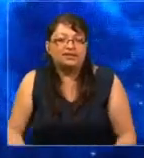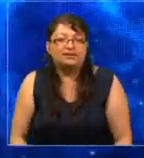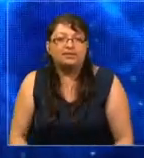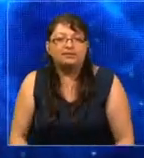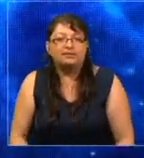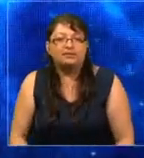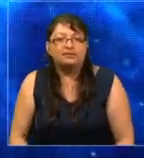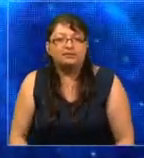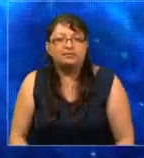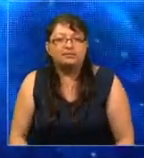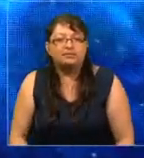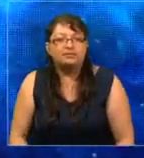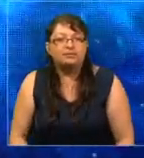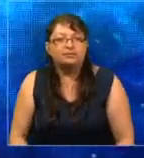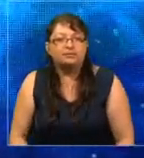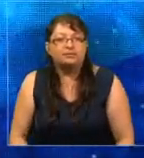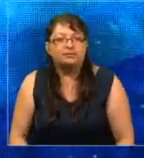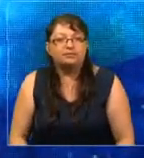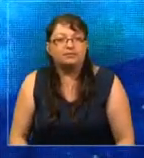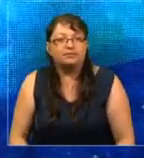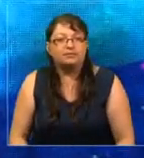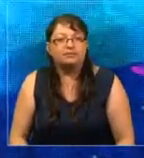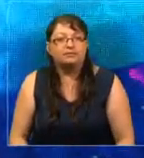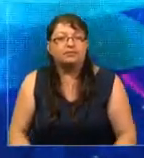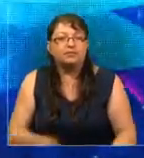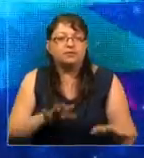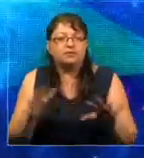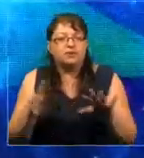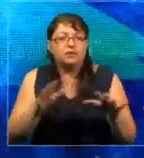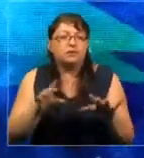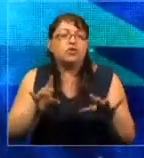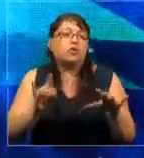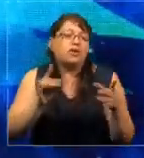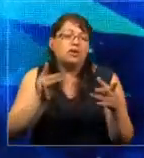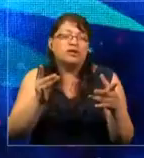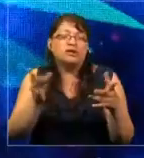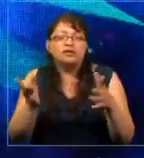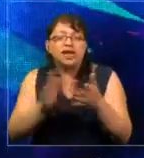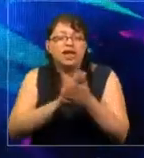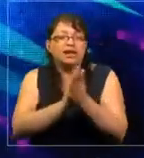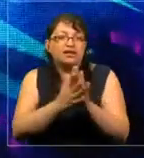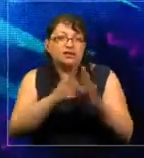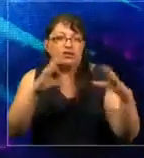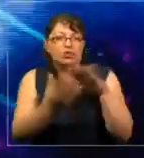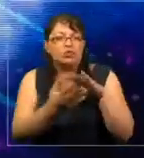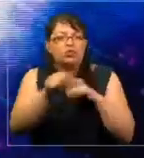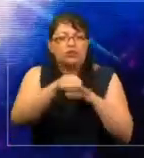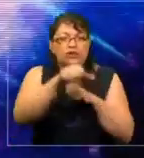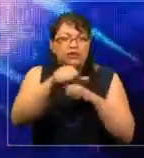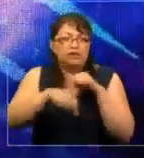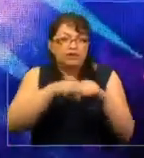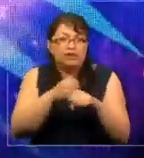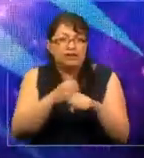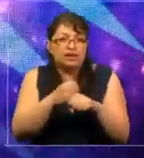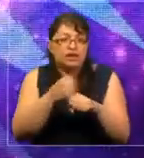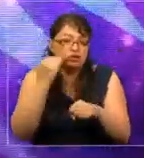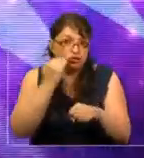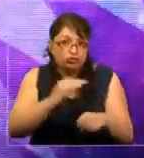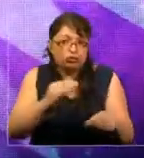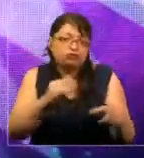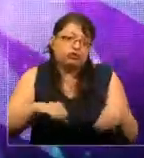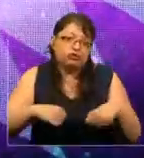promedio de edad de activistas mundiales en todos los ámbitos de 16 años. Eso presenta